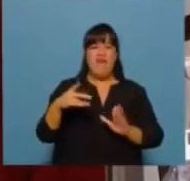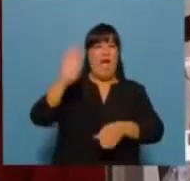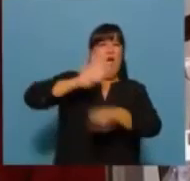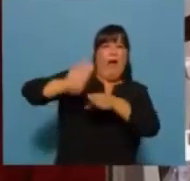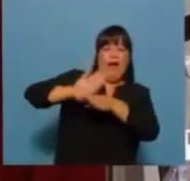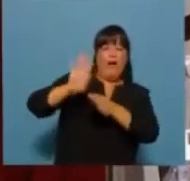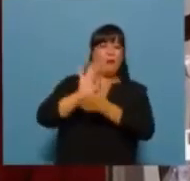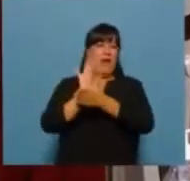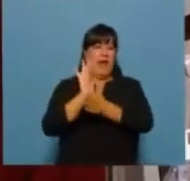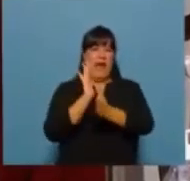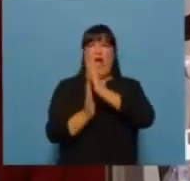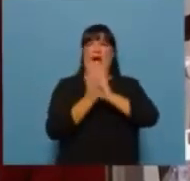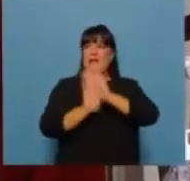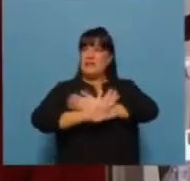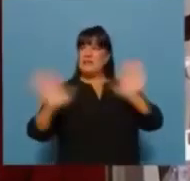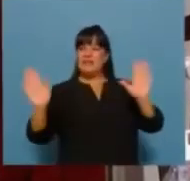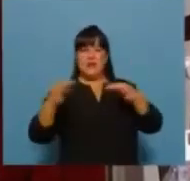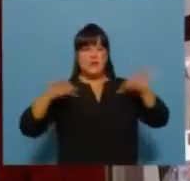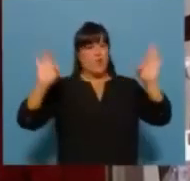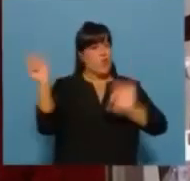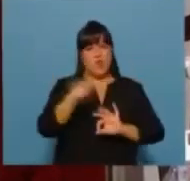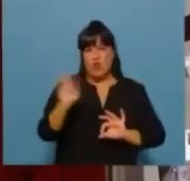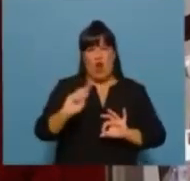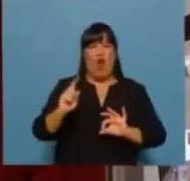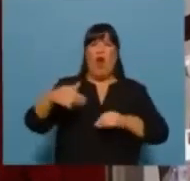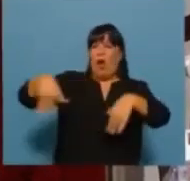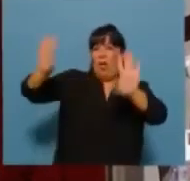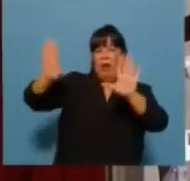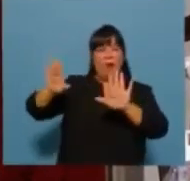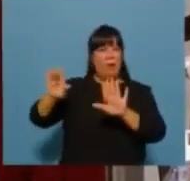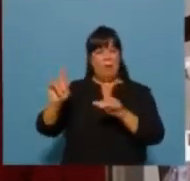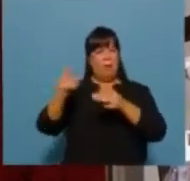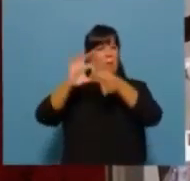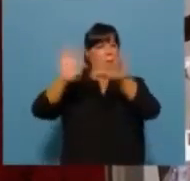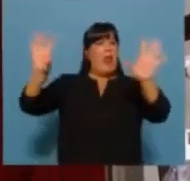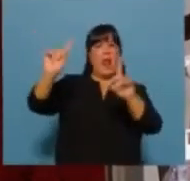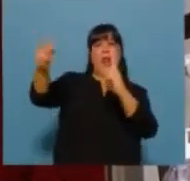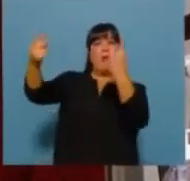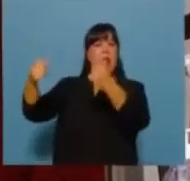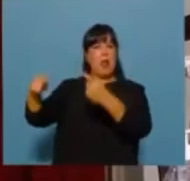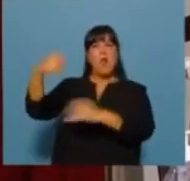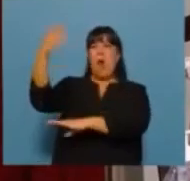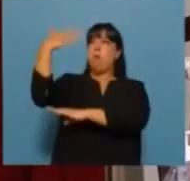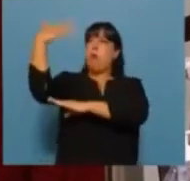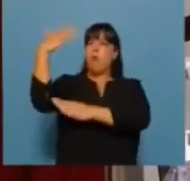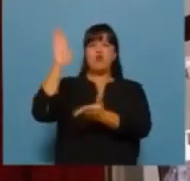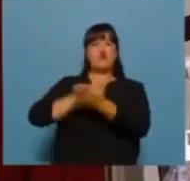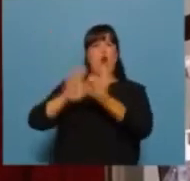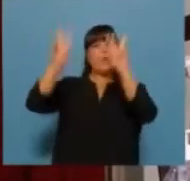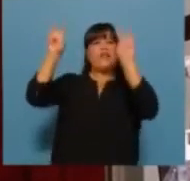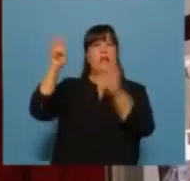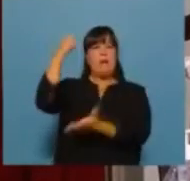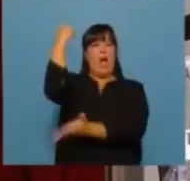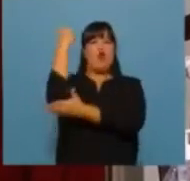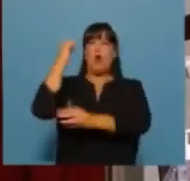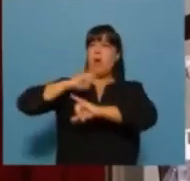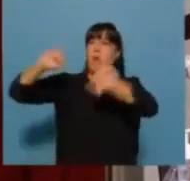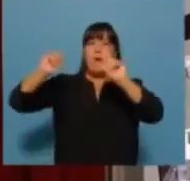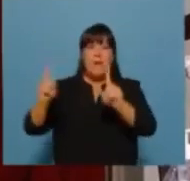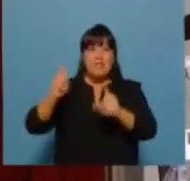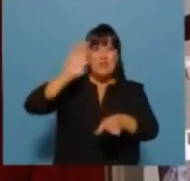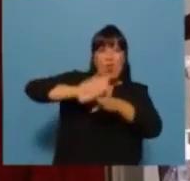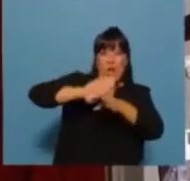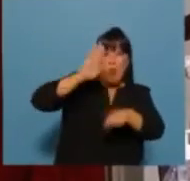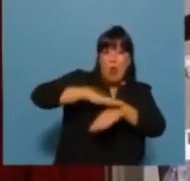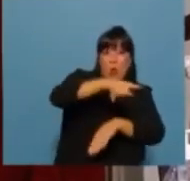gratis y dejen de circular impunes, dando clases de economía en el país y en el mundo, aquellos que generan